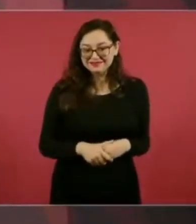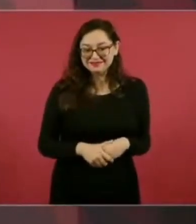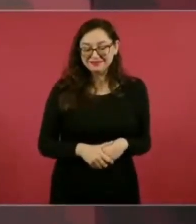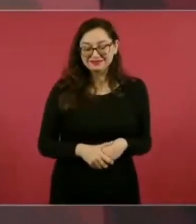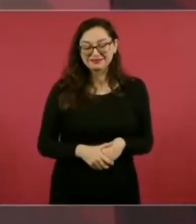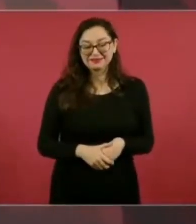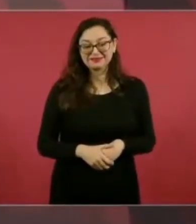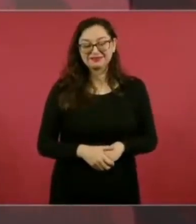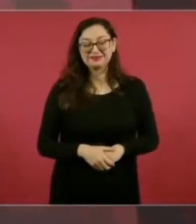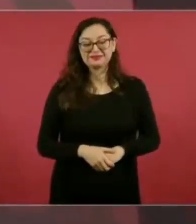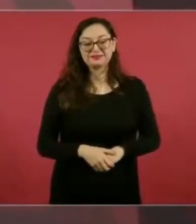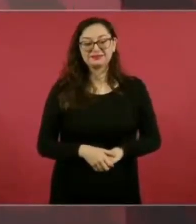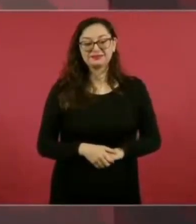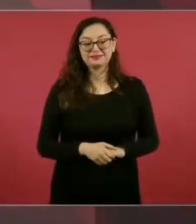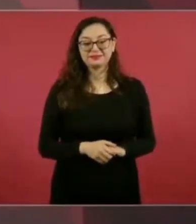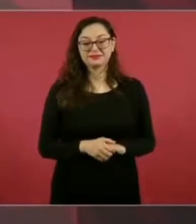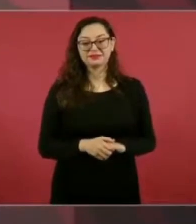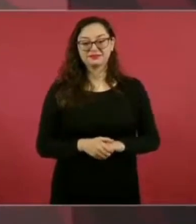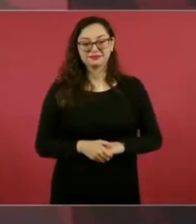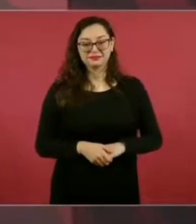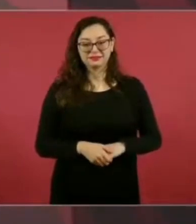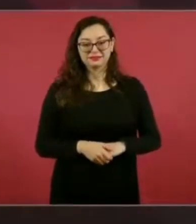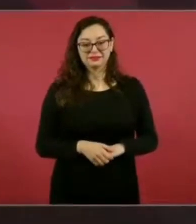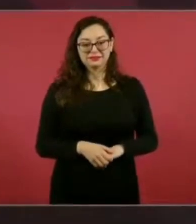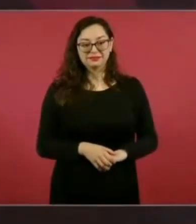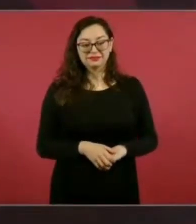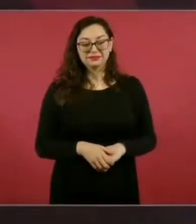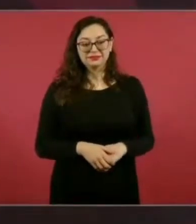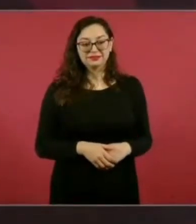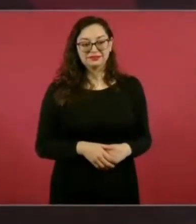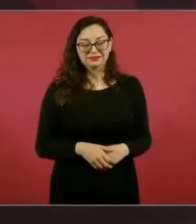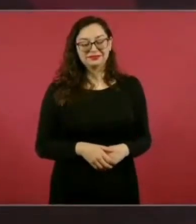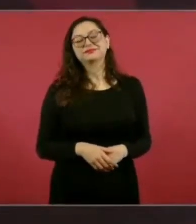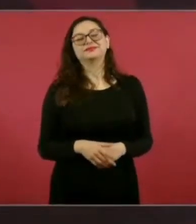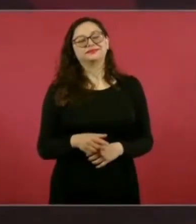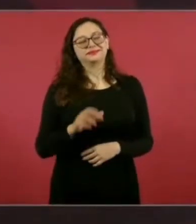figura de Tompías de Barro